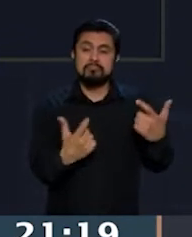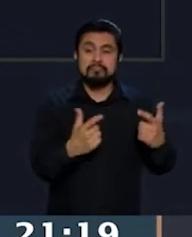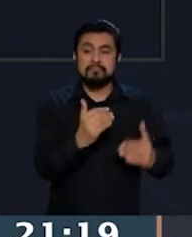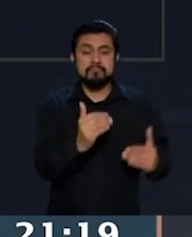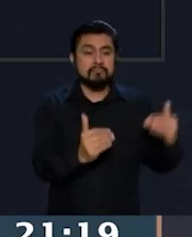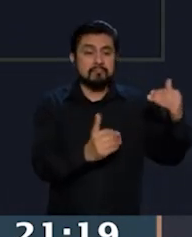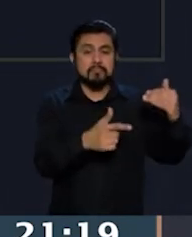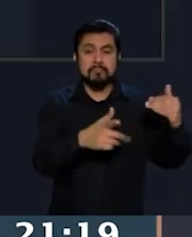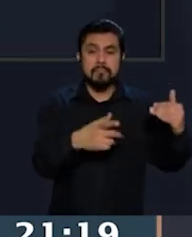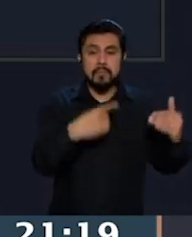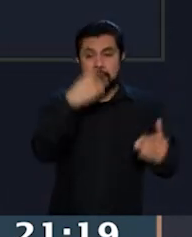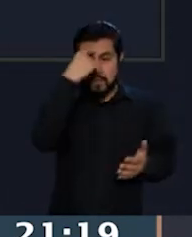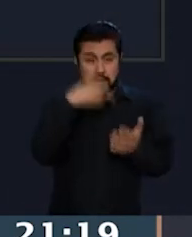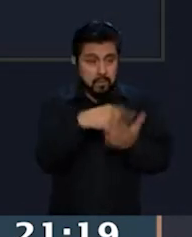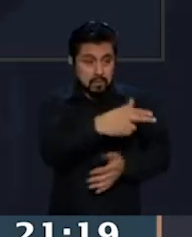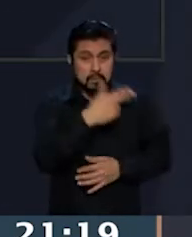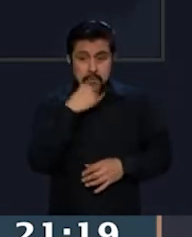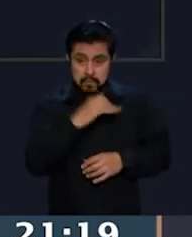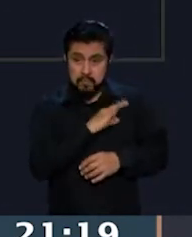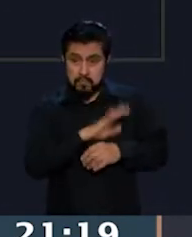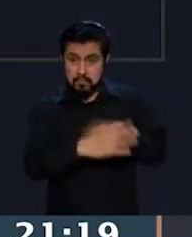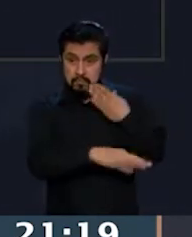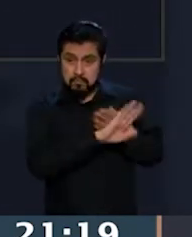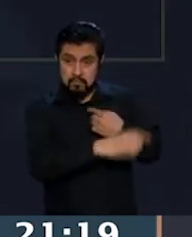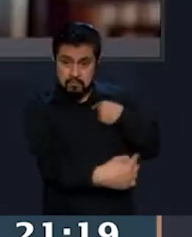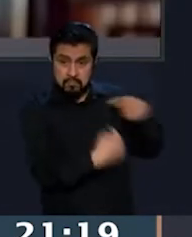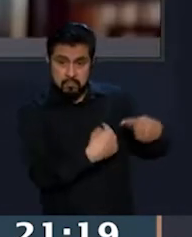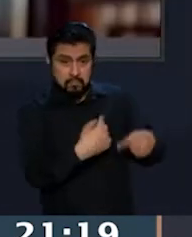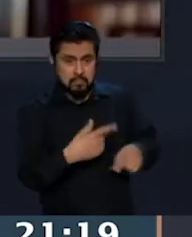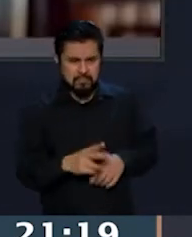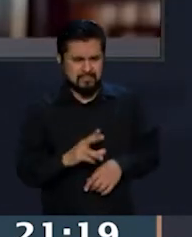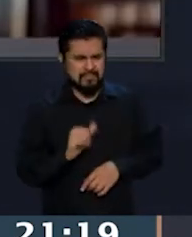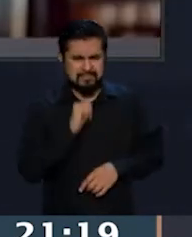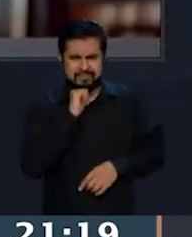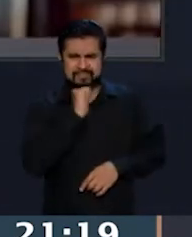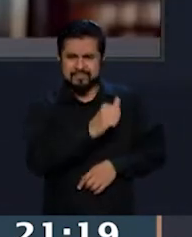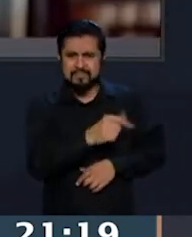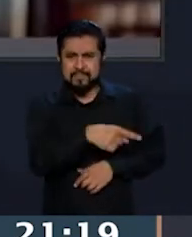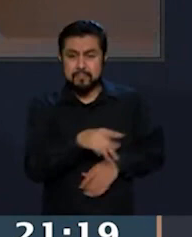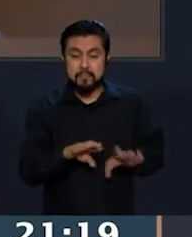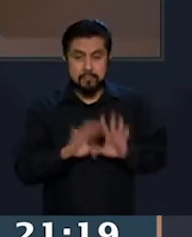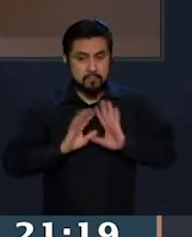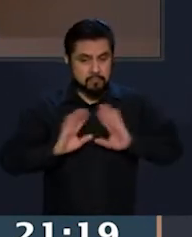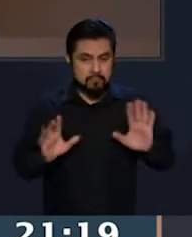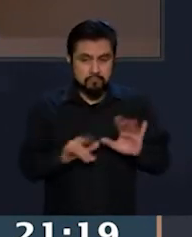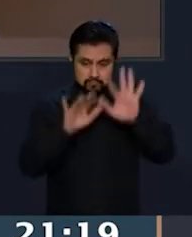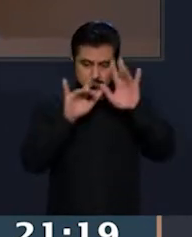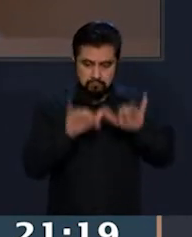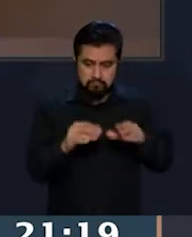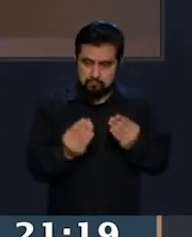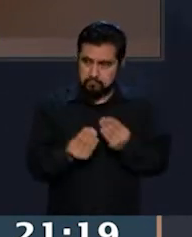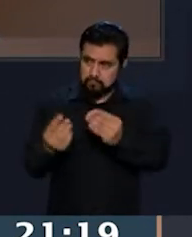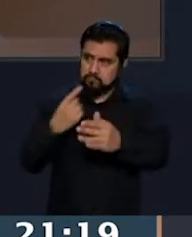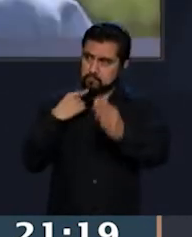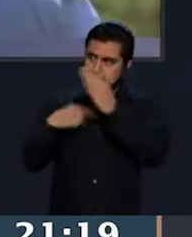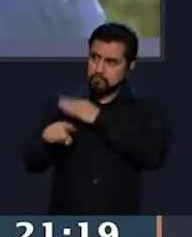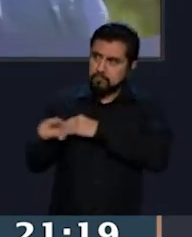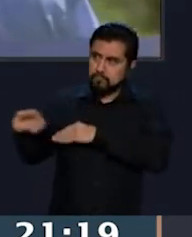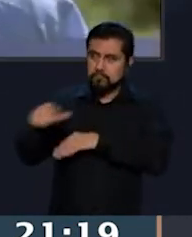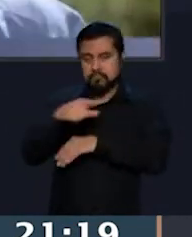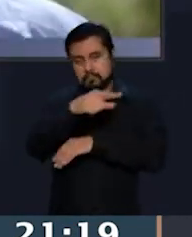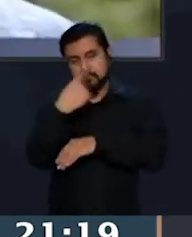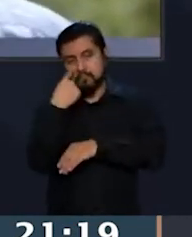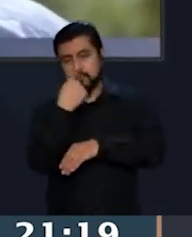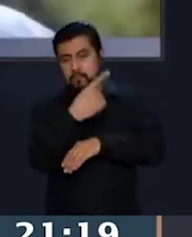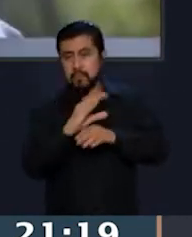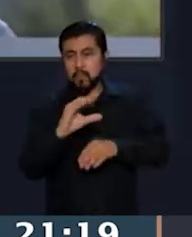económica, pueden lastimar y denigrar la dignidad de una persona. He presentado un par de quejas hacia él, primero